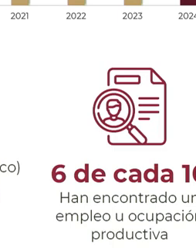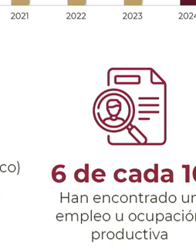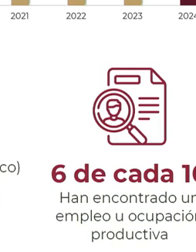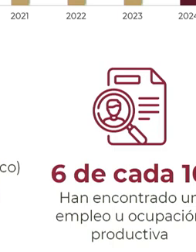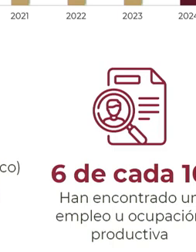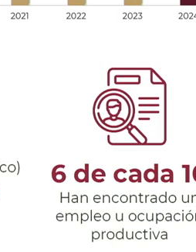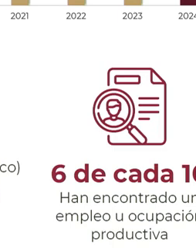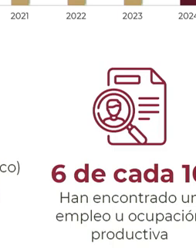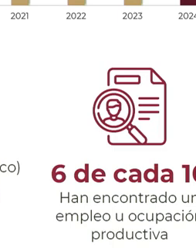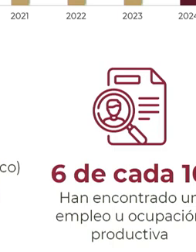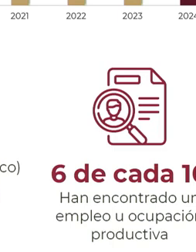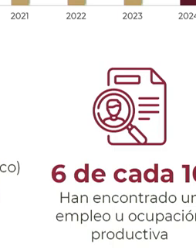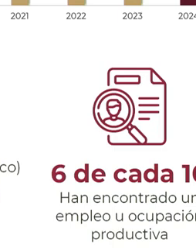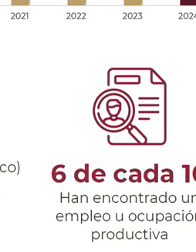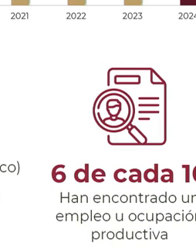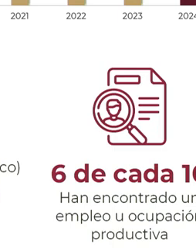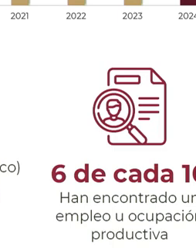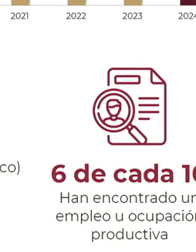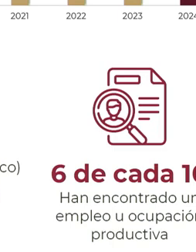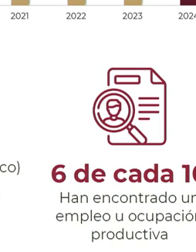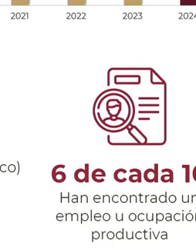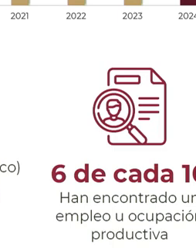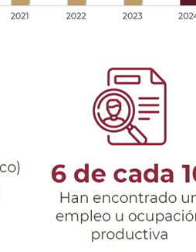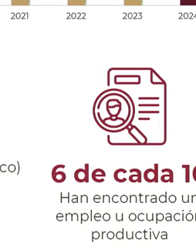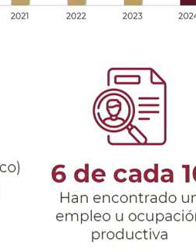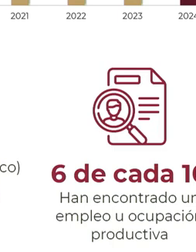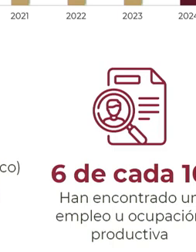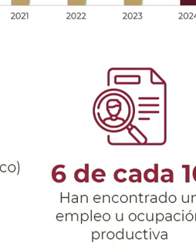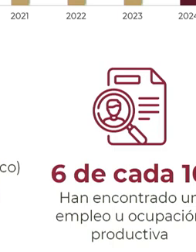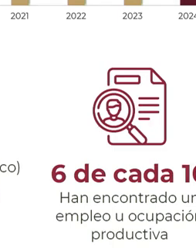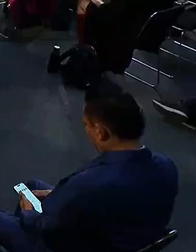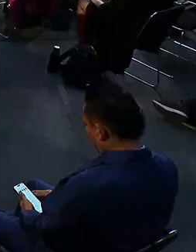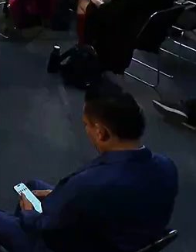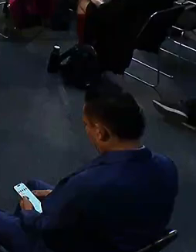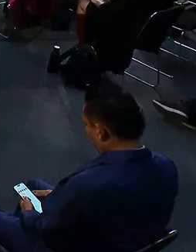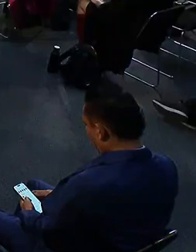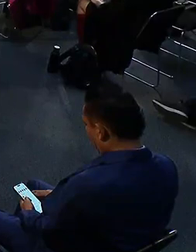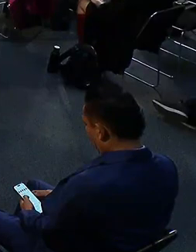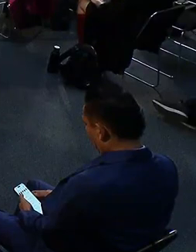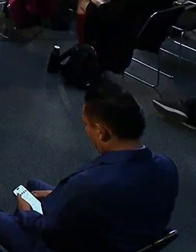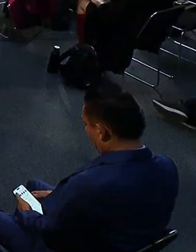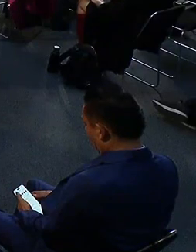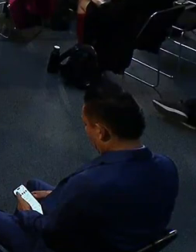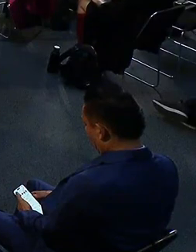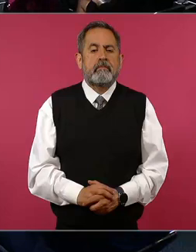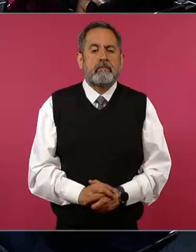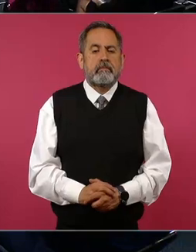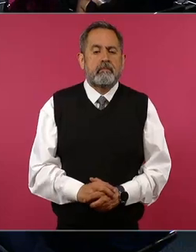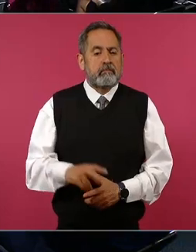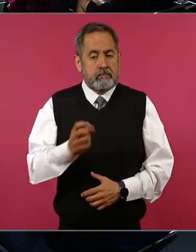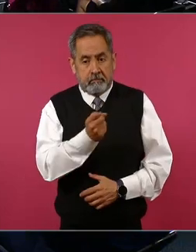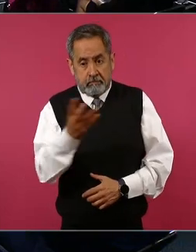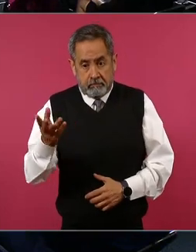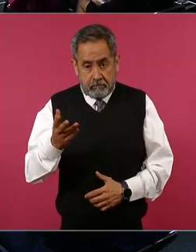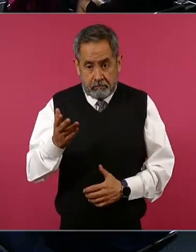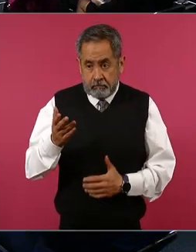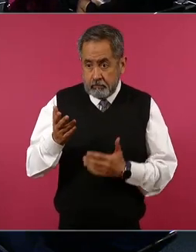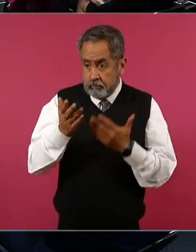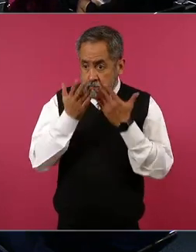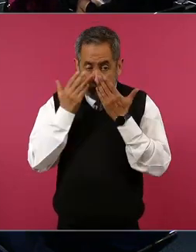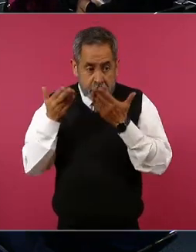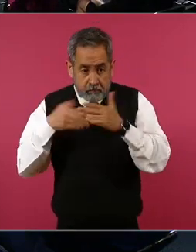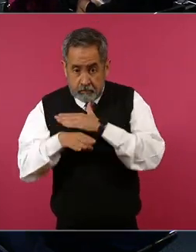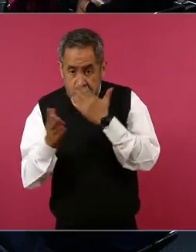los que no tienen oportunidades de trabajo que ya no están estudiando se les contrata como